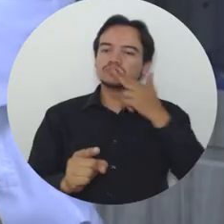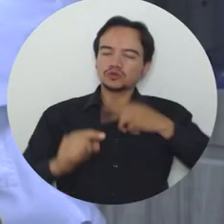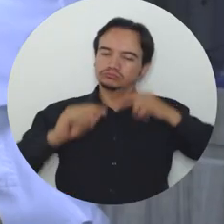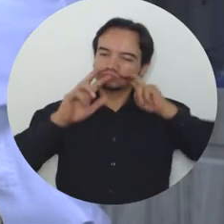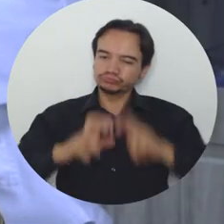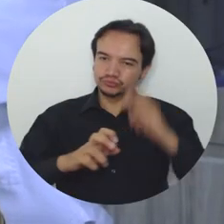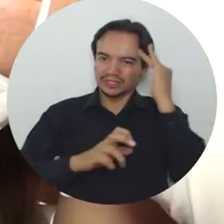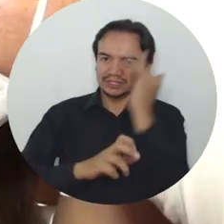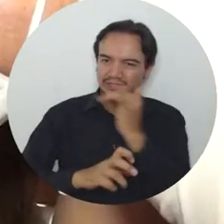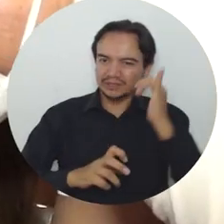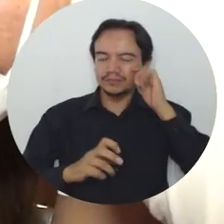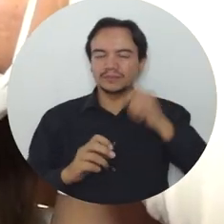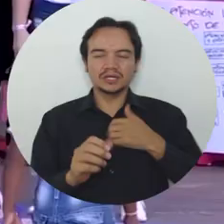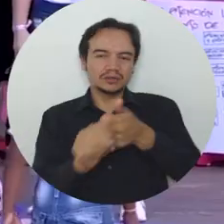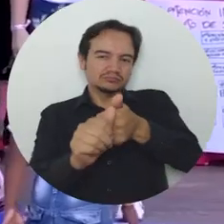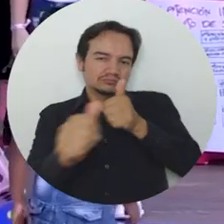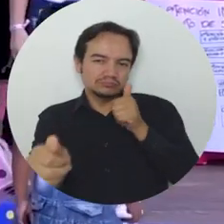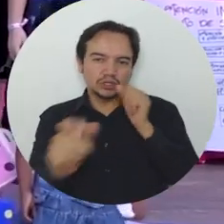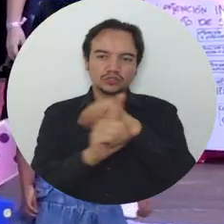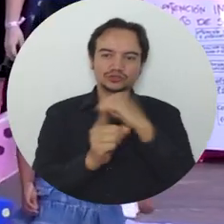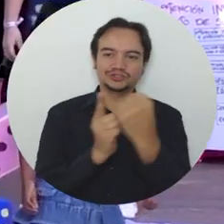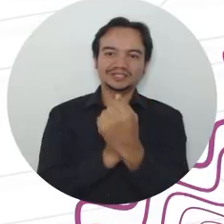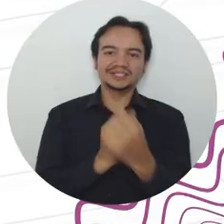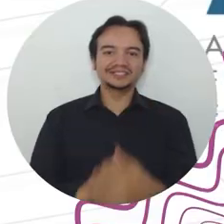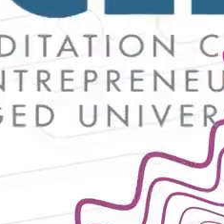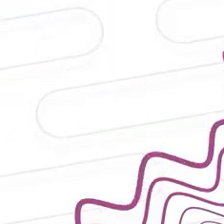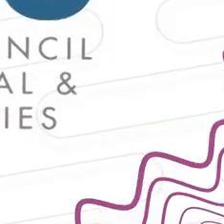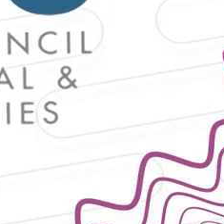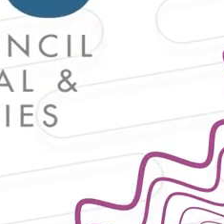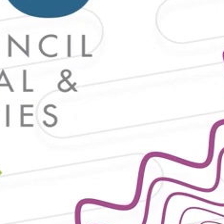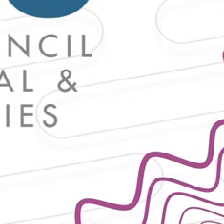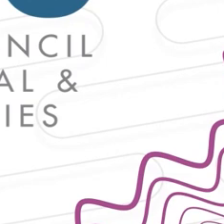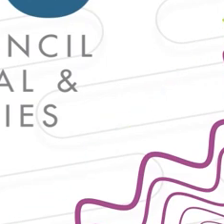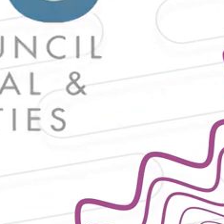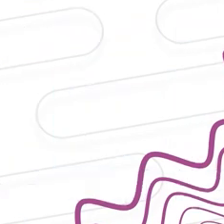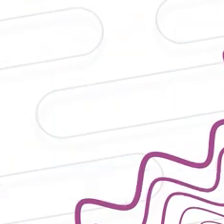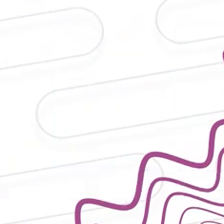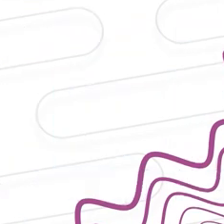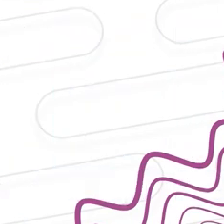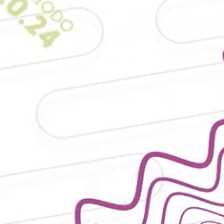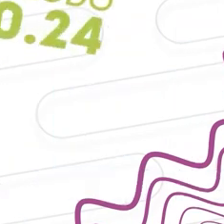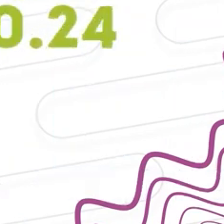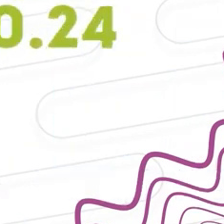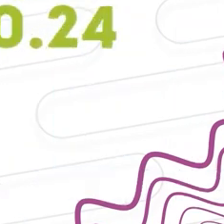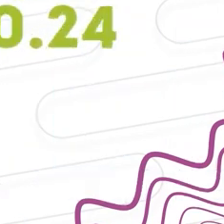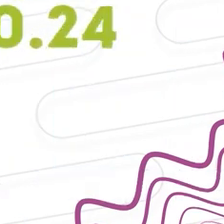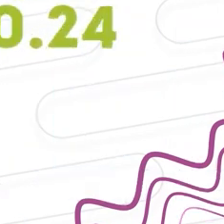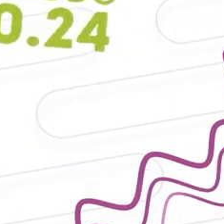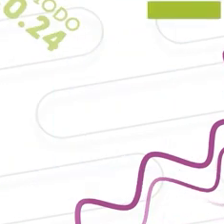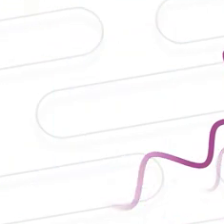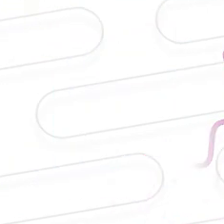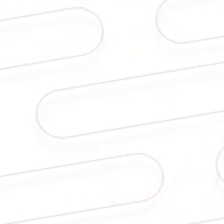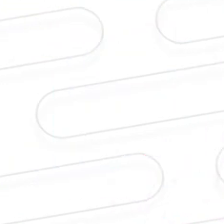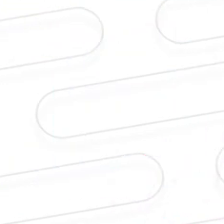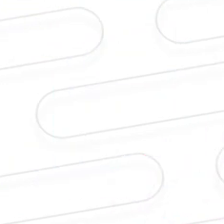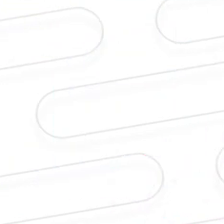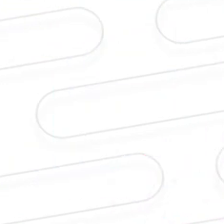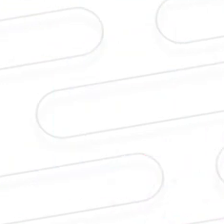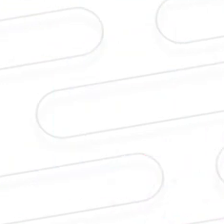academia, la investigación, la extensión y la proyección social. Universidad de Magdalena, aún más incluyente e